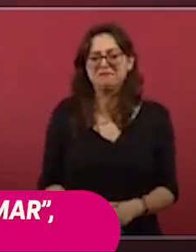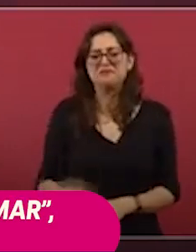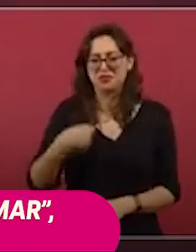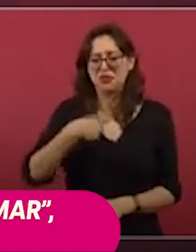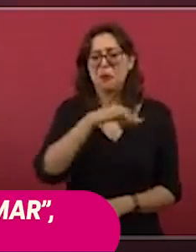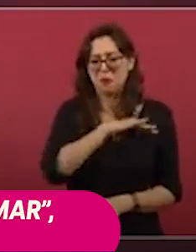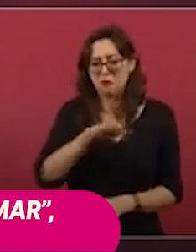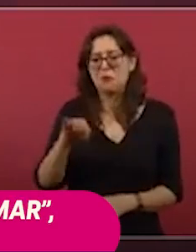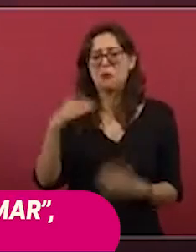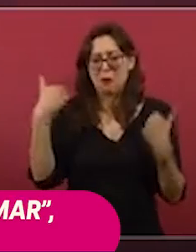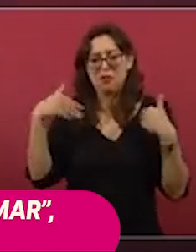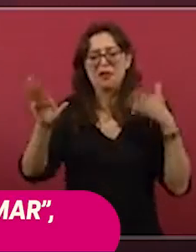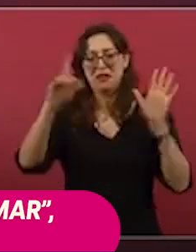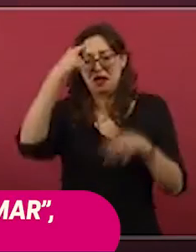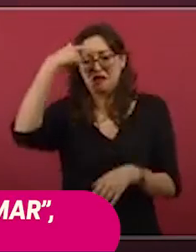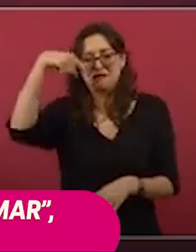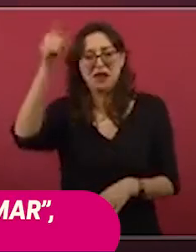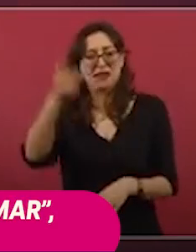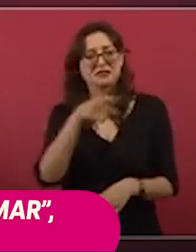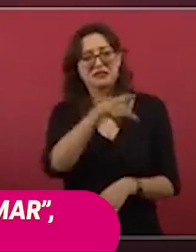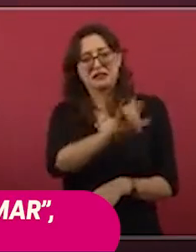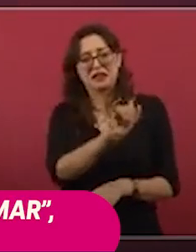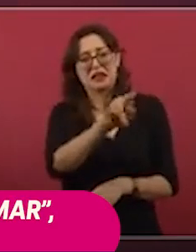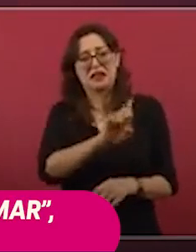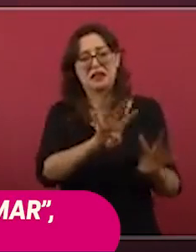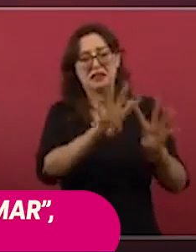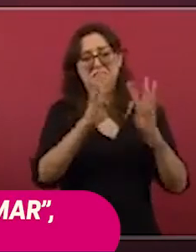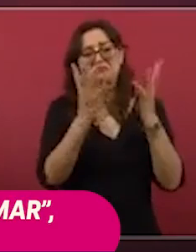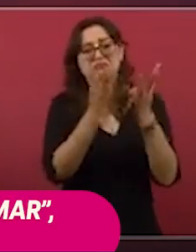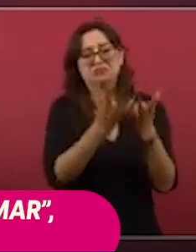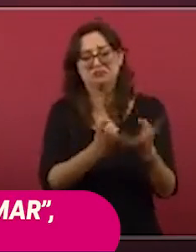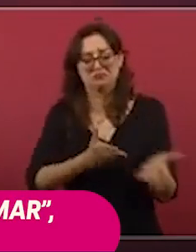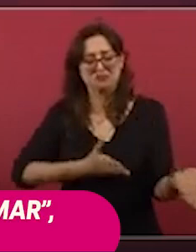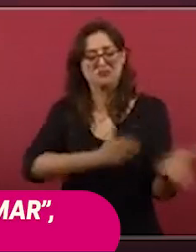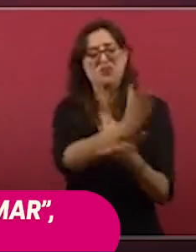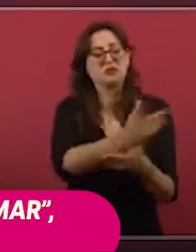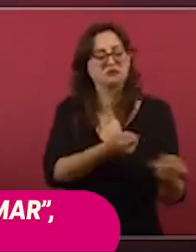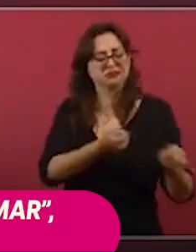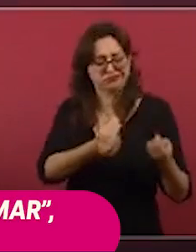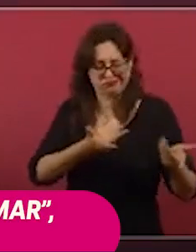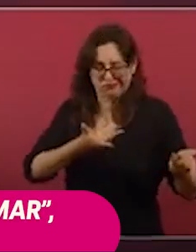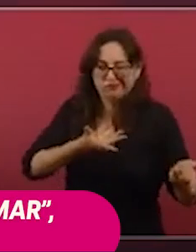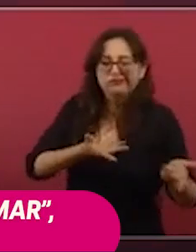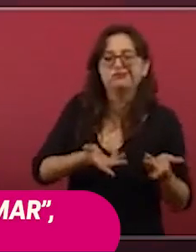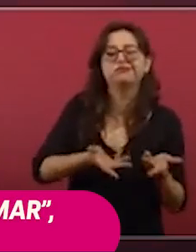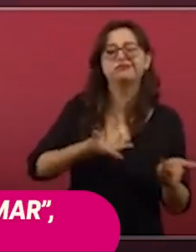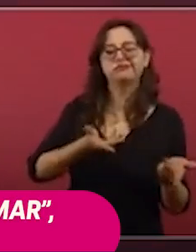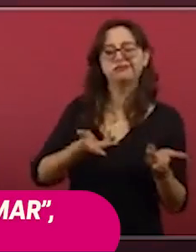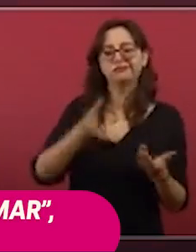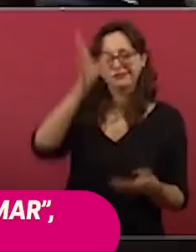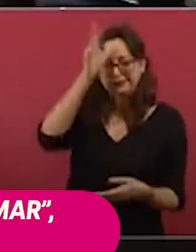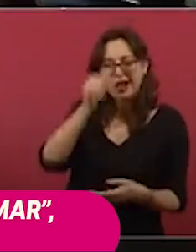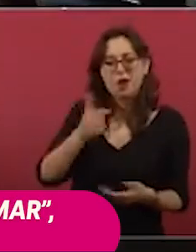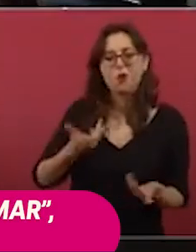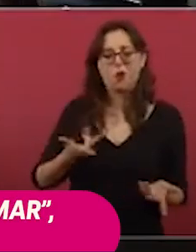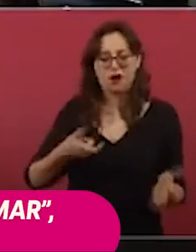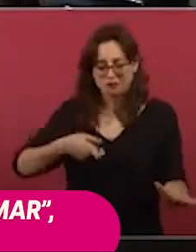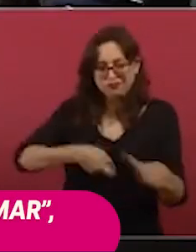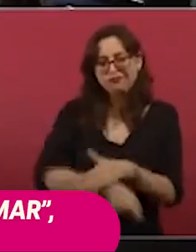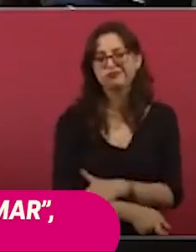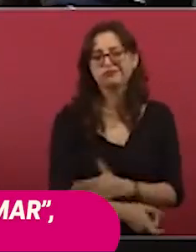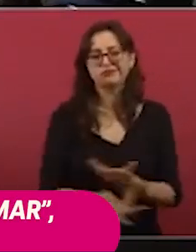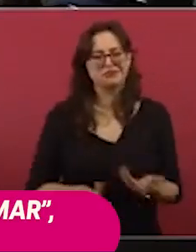o con los del Tribunal Electoral o con los del Poder Judicial? Claro,